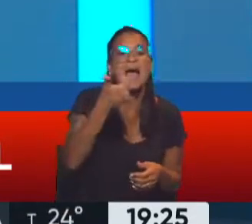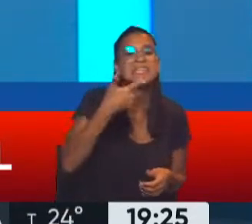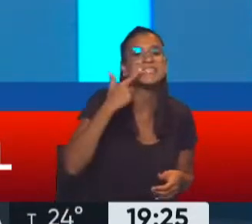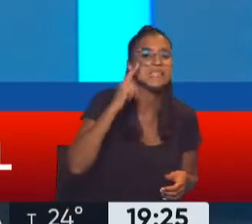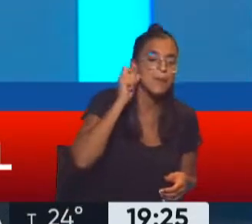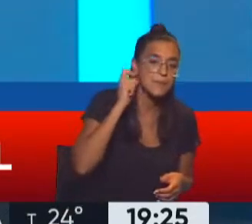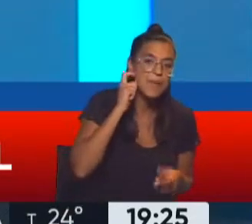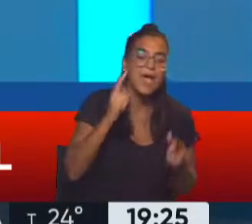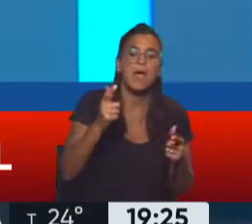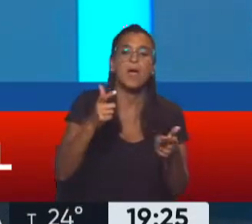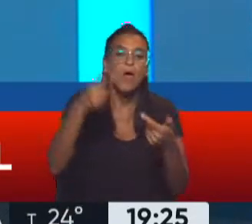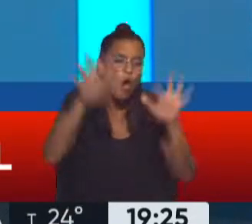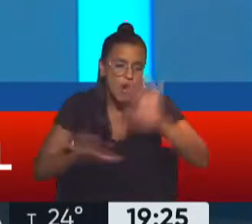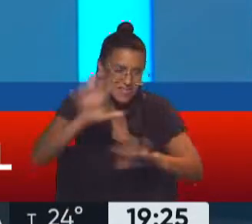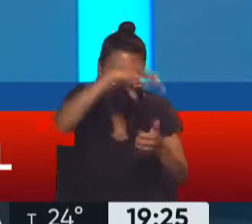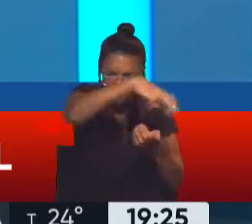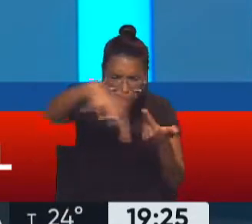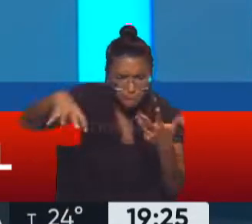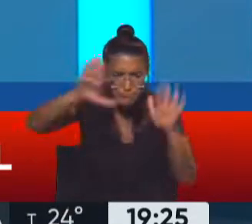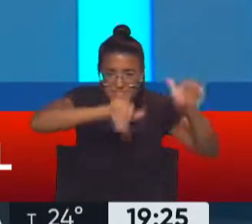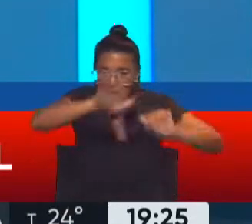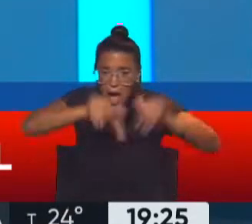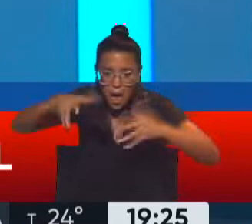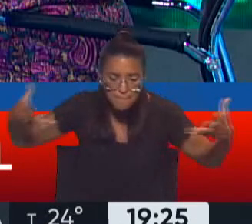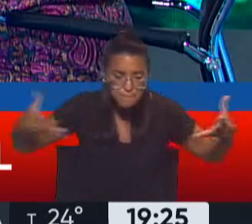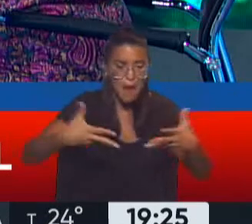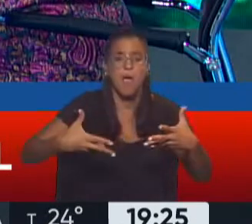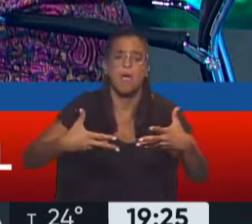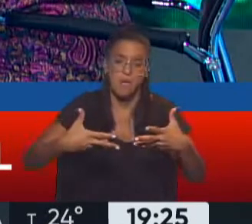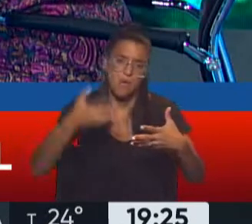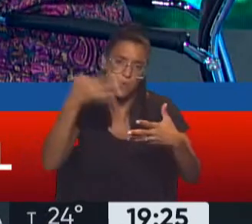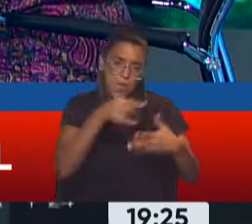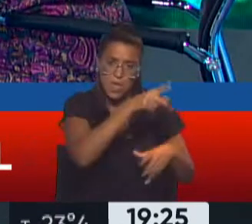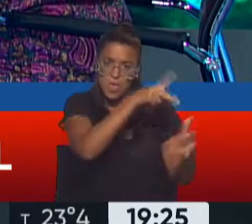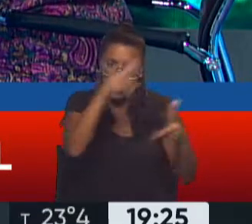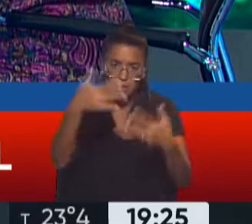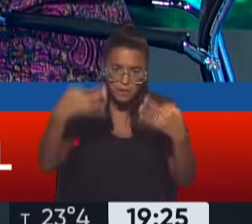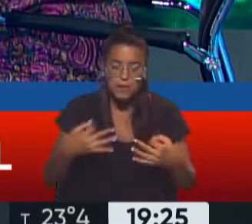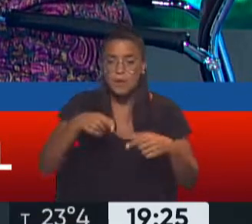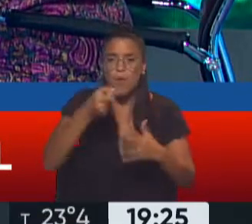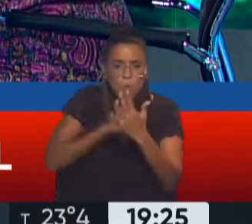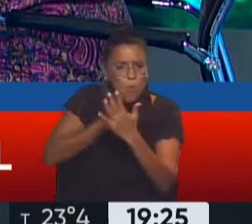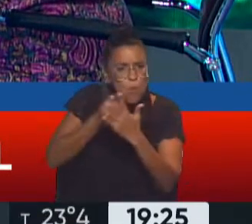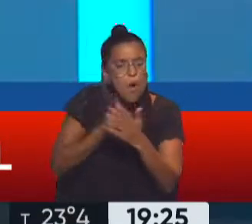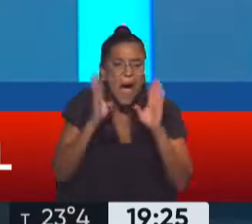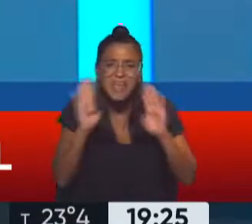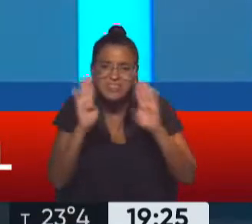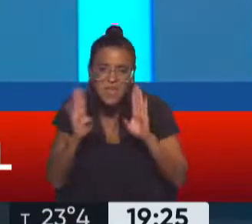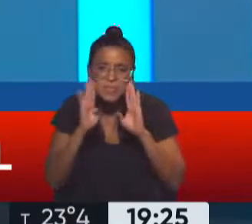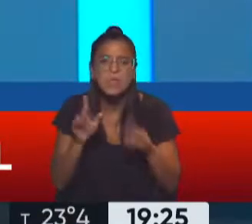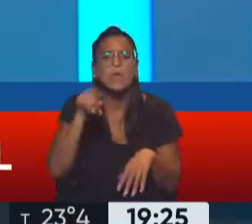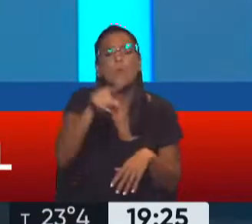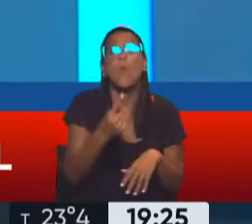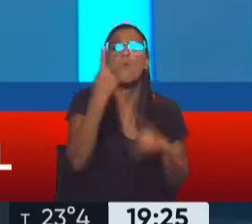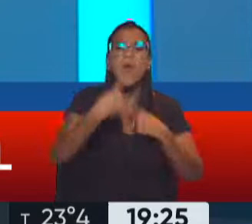al SESBI, a todas las organizaciones que, como bien decís, están activas y atentas. Y